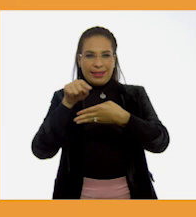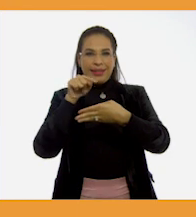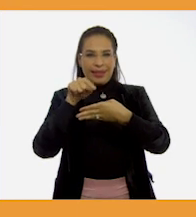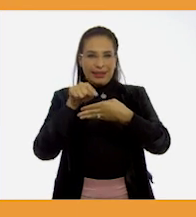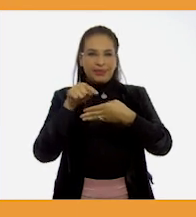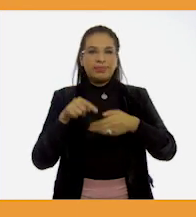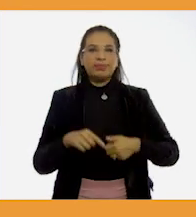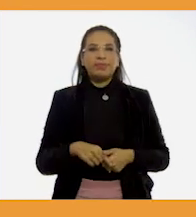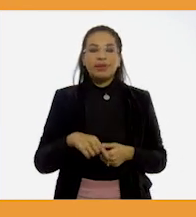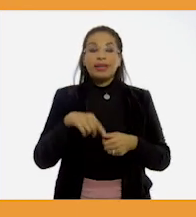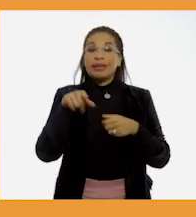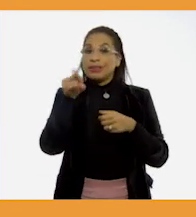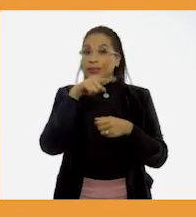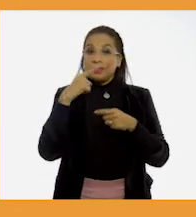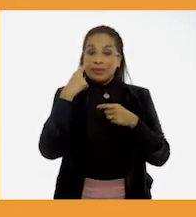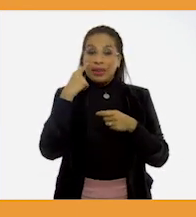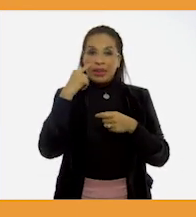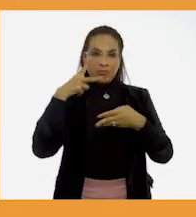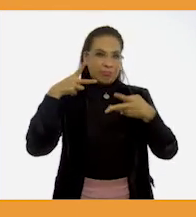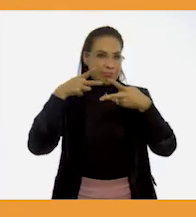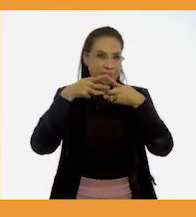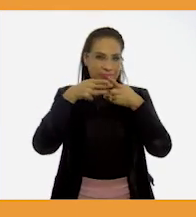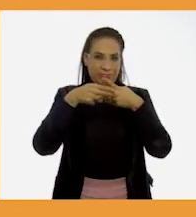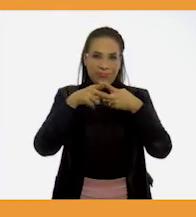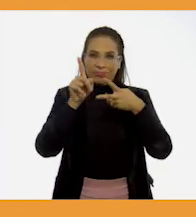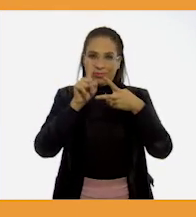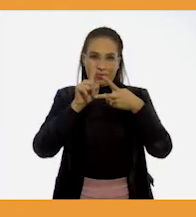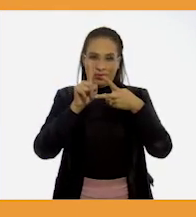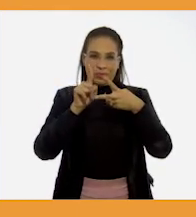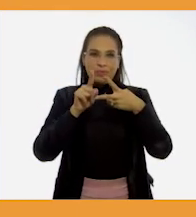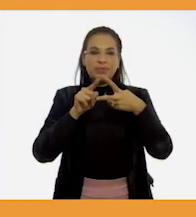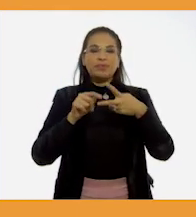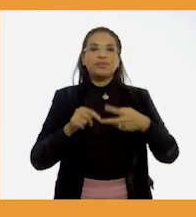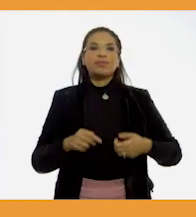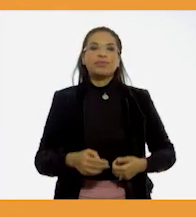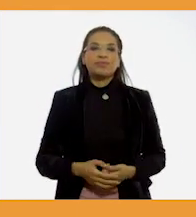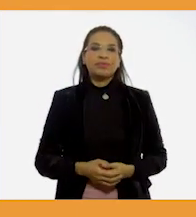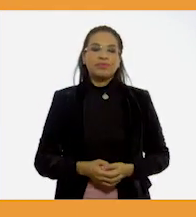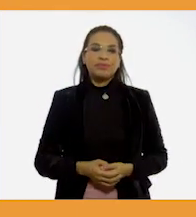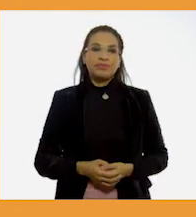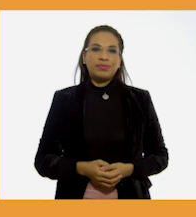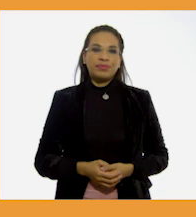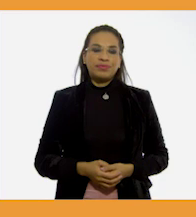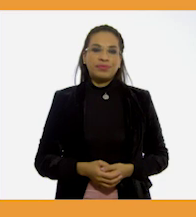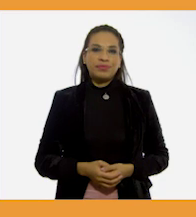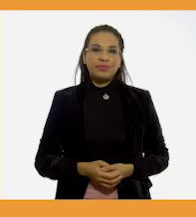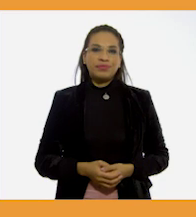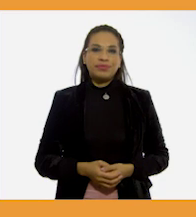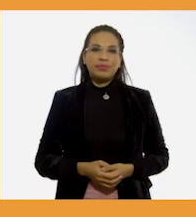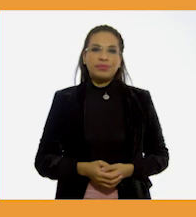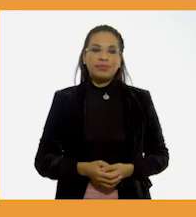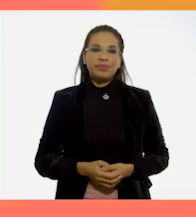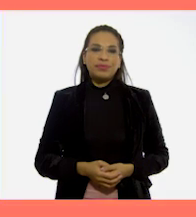marcaste. Asegúrate de cortar por fuera de la playera. No introduzcas las tijeras en ella.